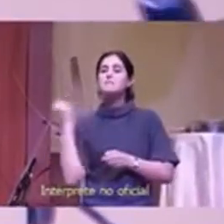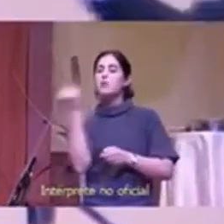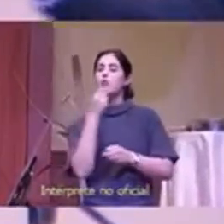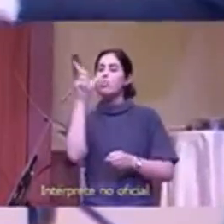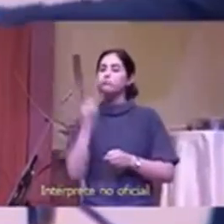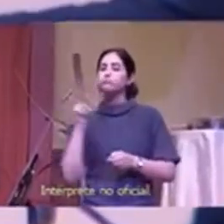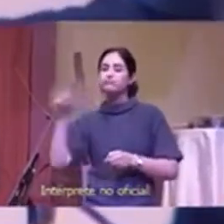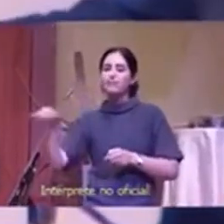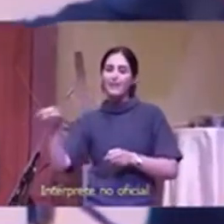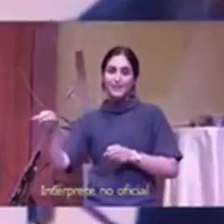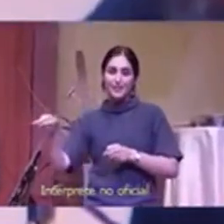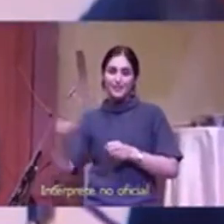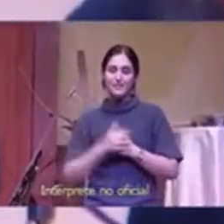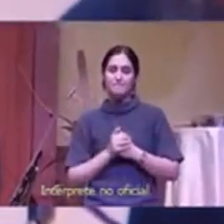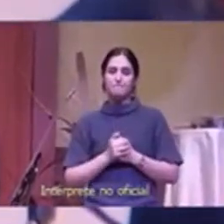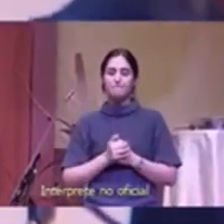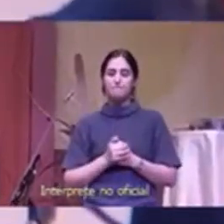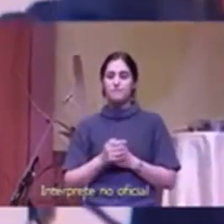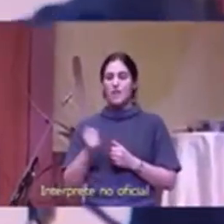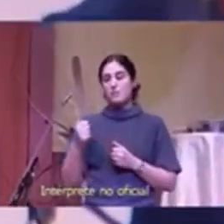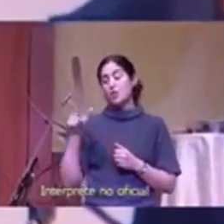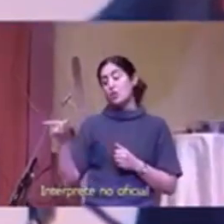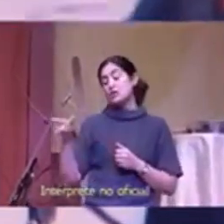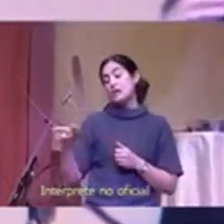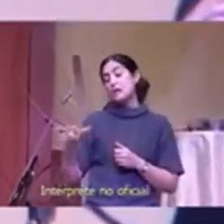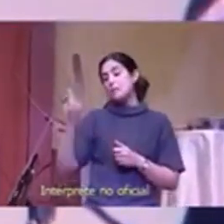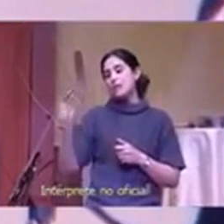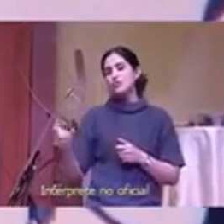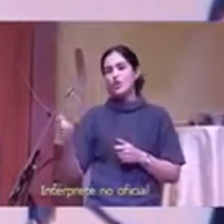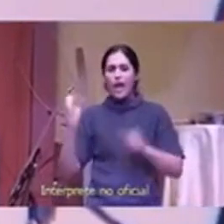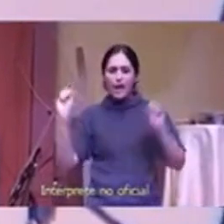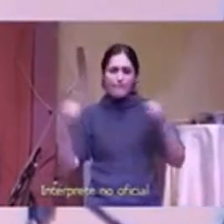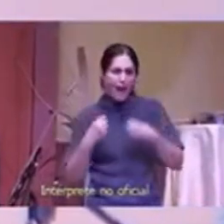y ninguna de esas personas es malo en sí